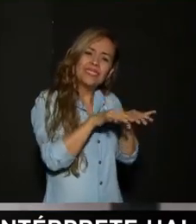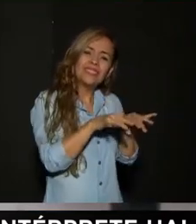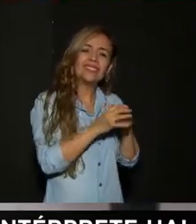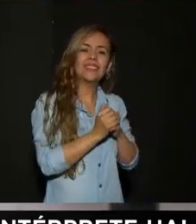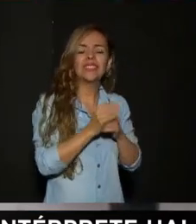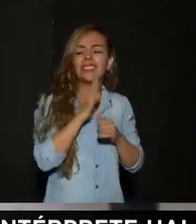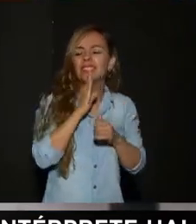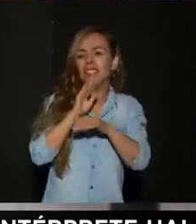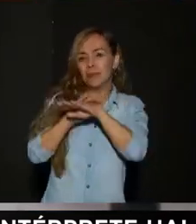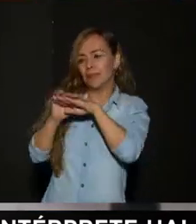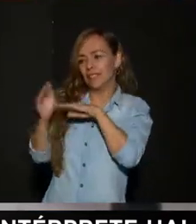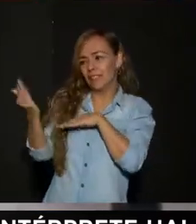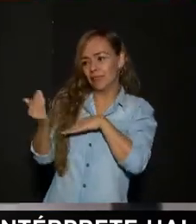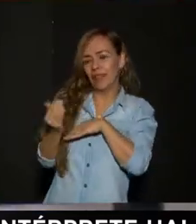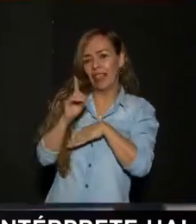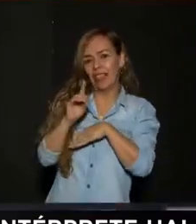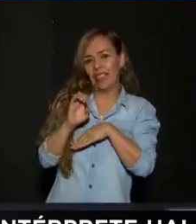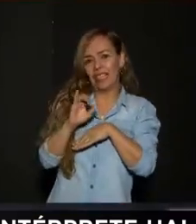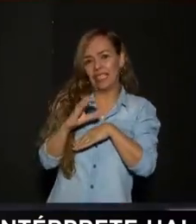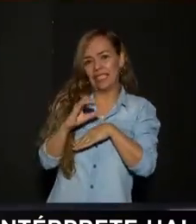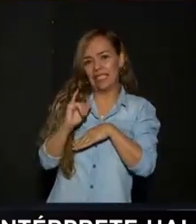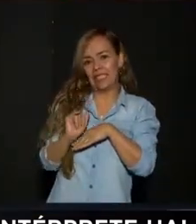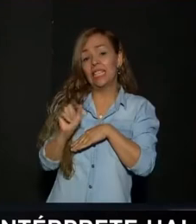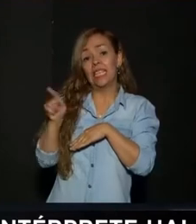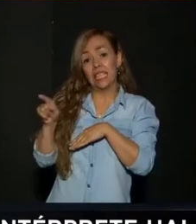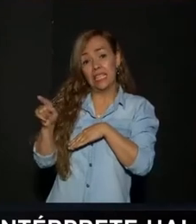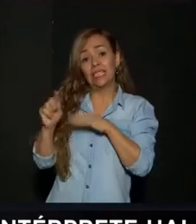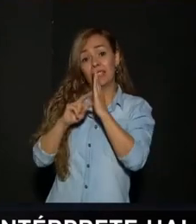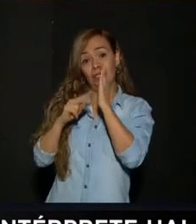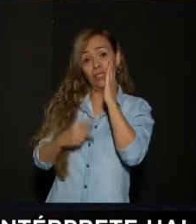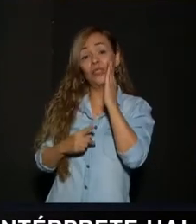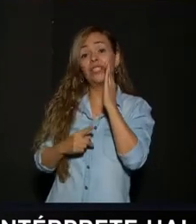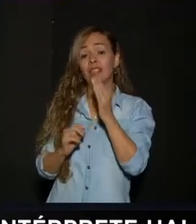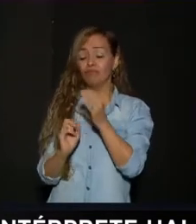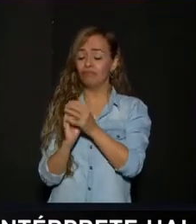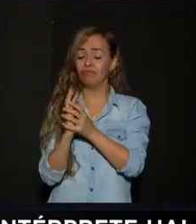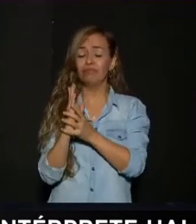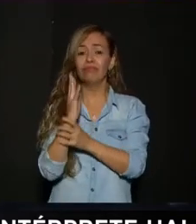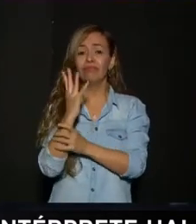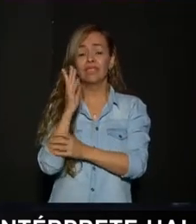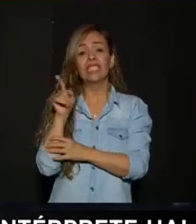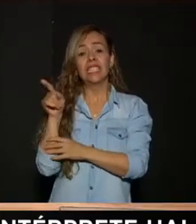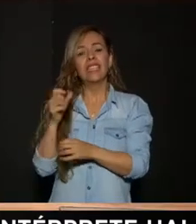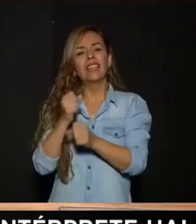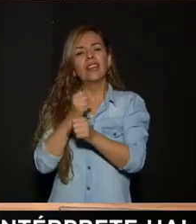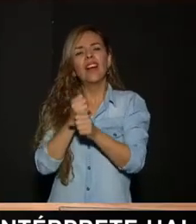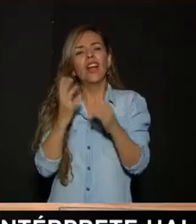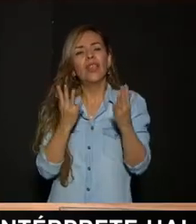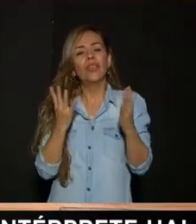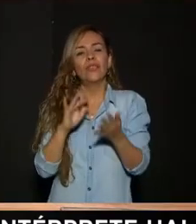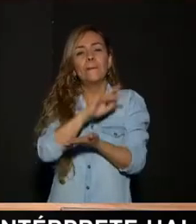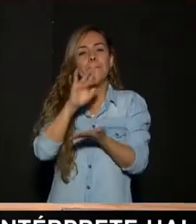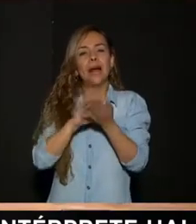eso Me acompaña Daisy Vázquez Ella es tecnóloga forestal Y hace parte De la corporación Parque Arby Que nos va a